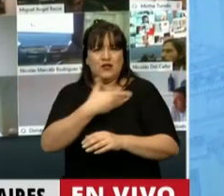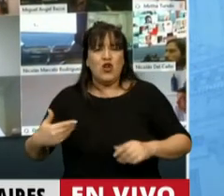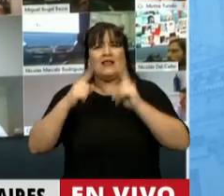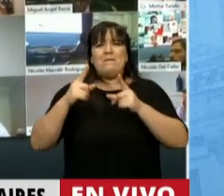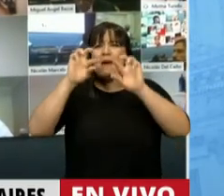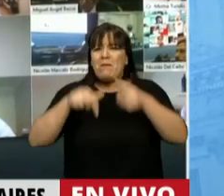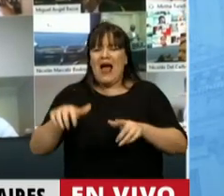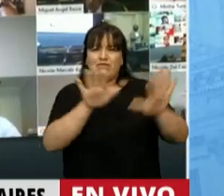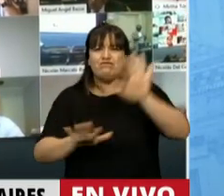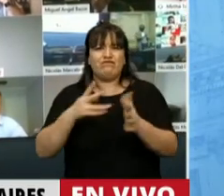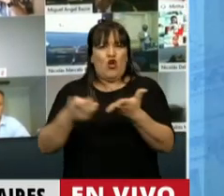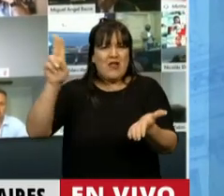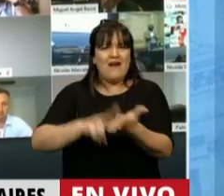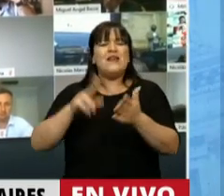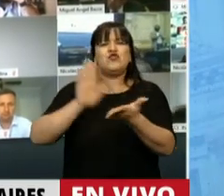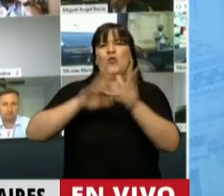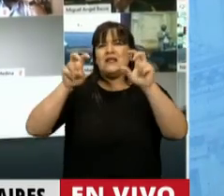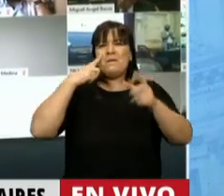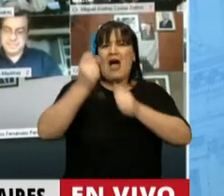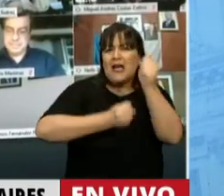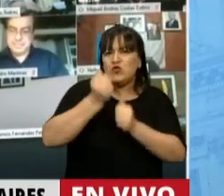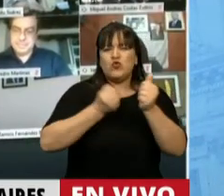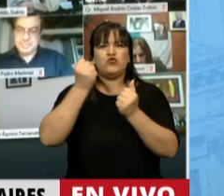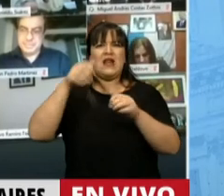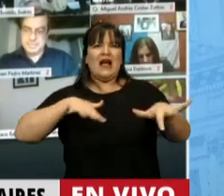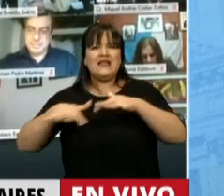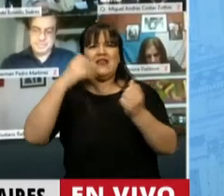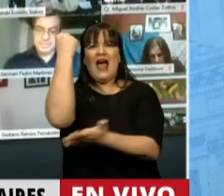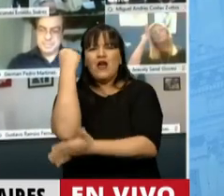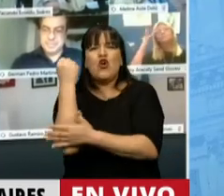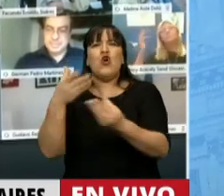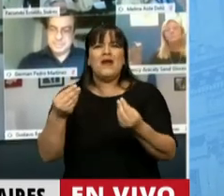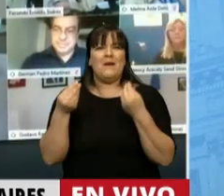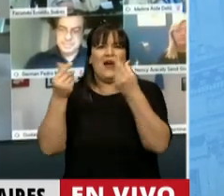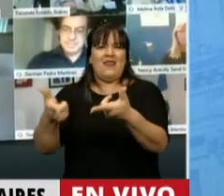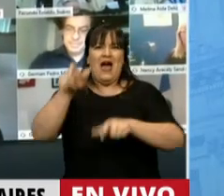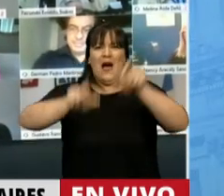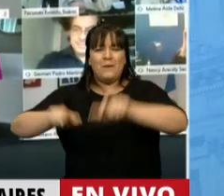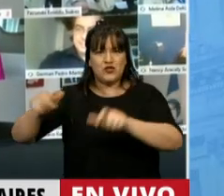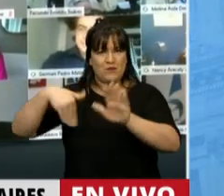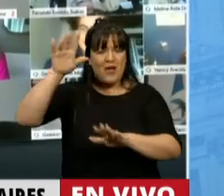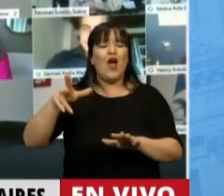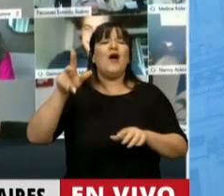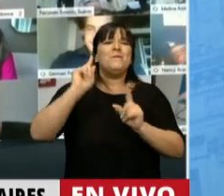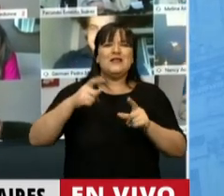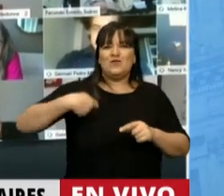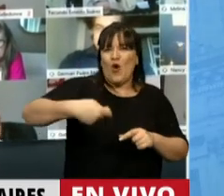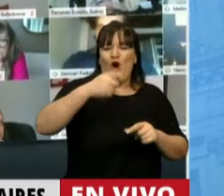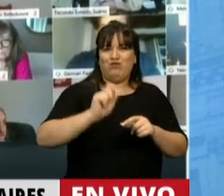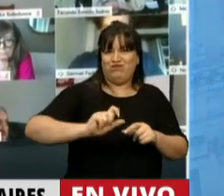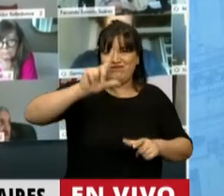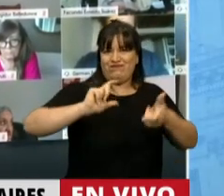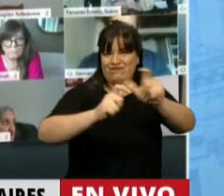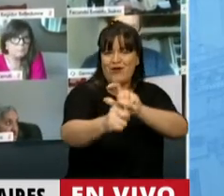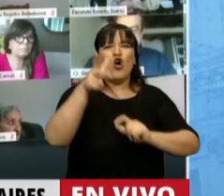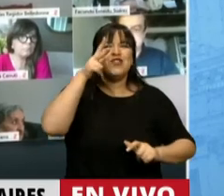integral de la industria y de la actividad económica al servicio de las mayorías populares, el 82% móvil, el salario igual